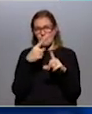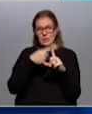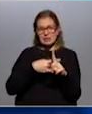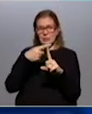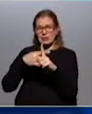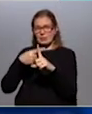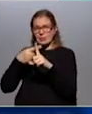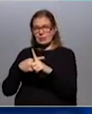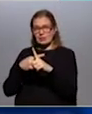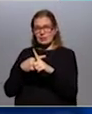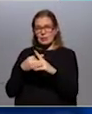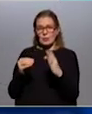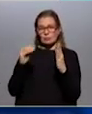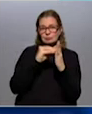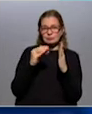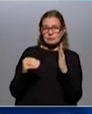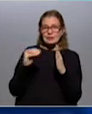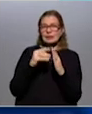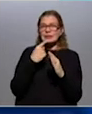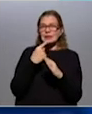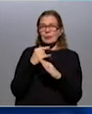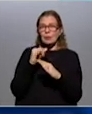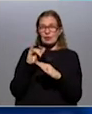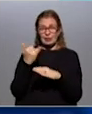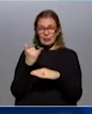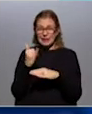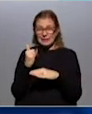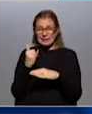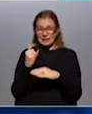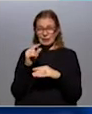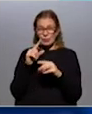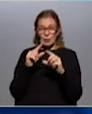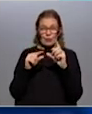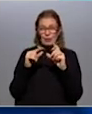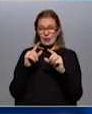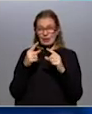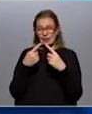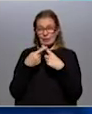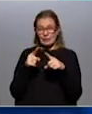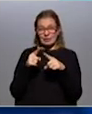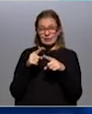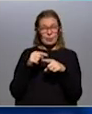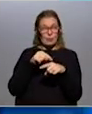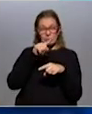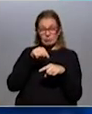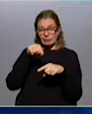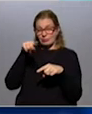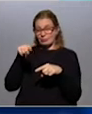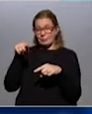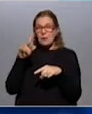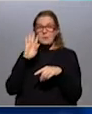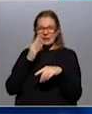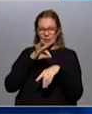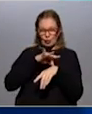forma en que se relevan los datos. Digamos que ahí lo celeste es el ruido o esas diferencias. Es un efecto de electrocardiograma, por ponerlo en términos.